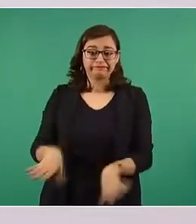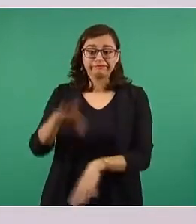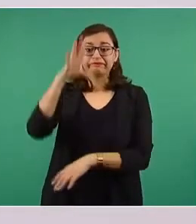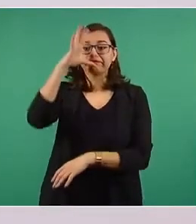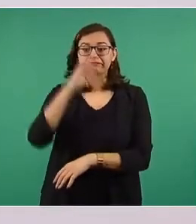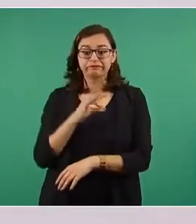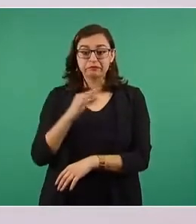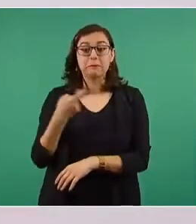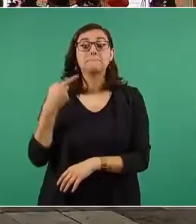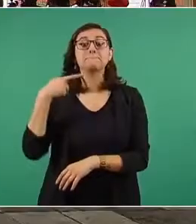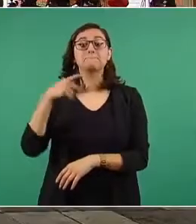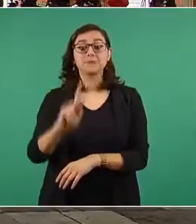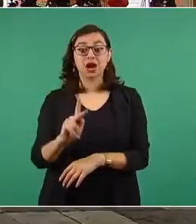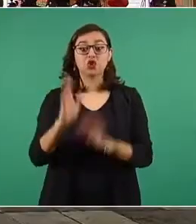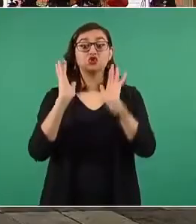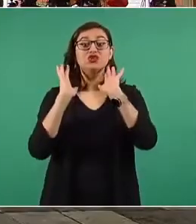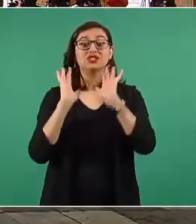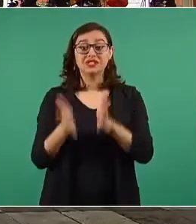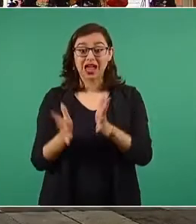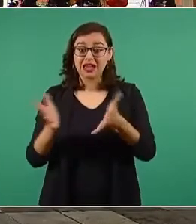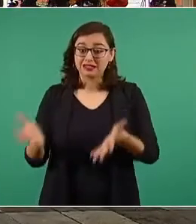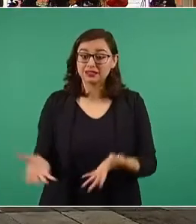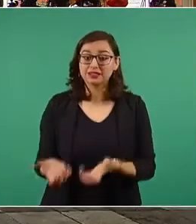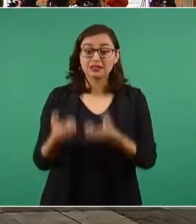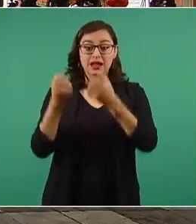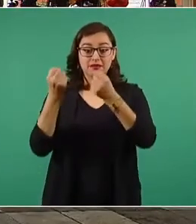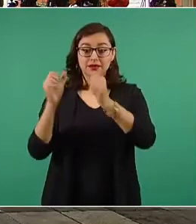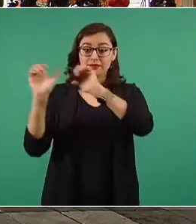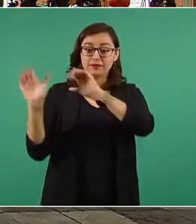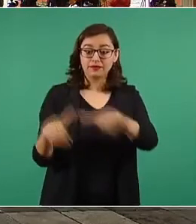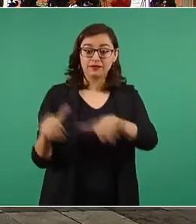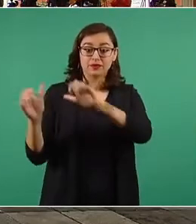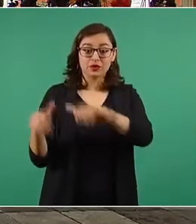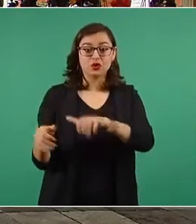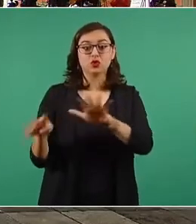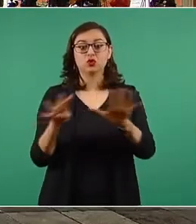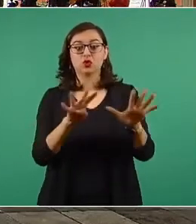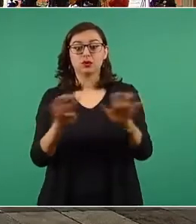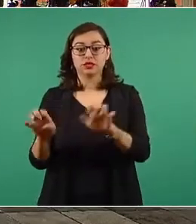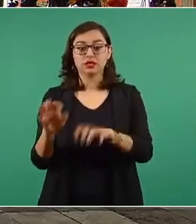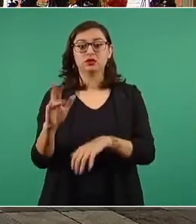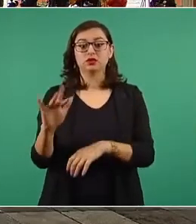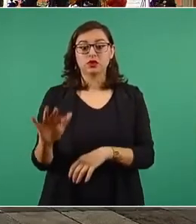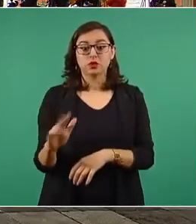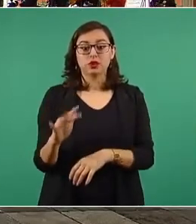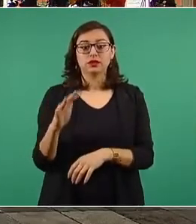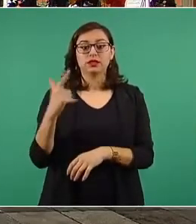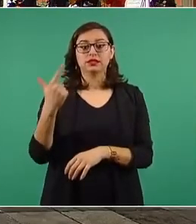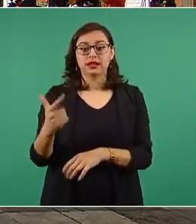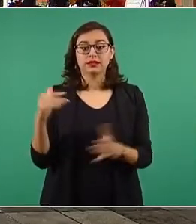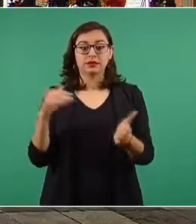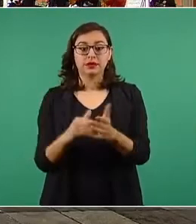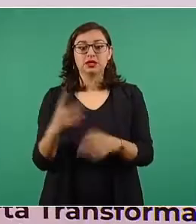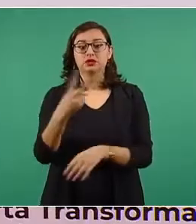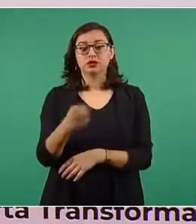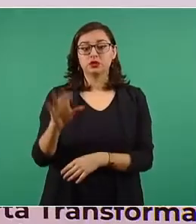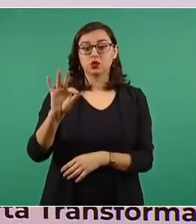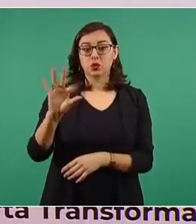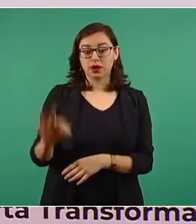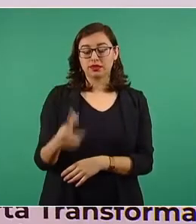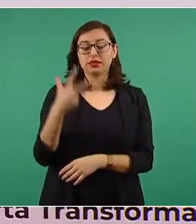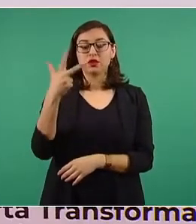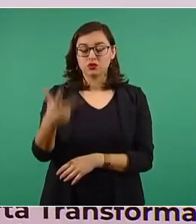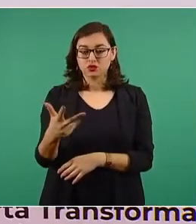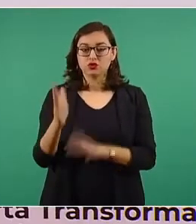957 mil 248, de modo que